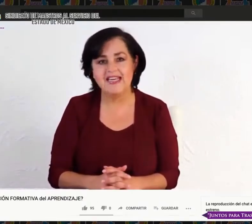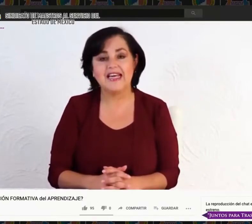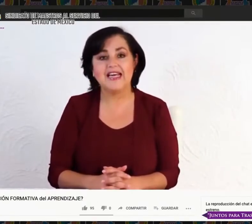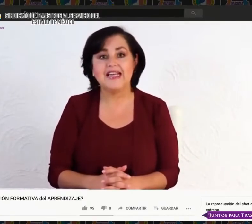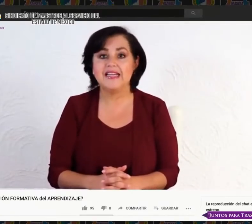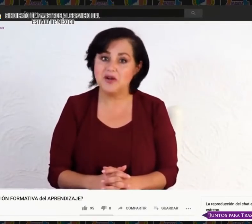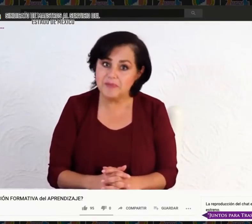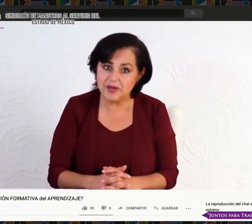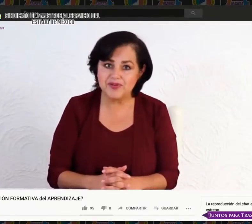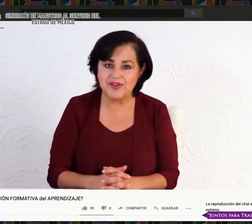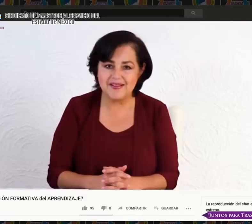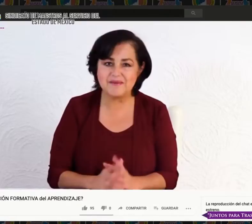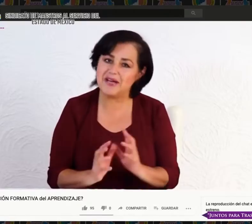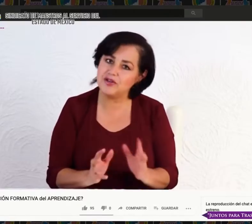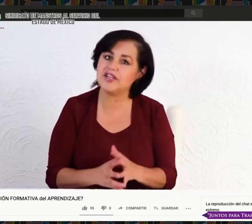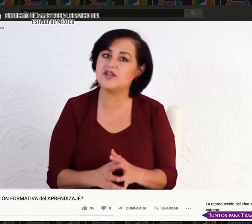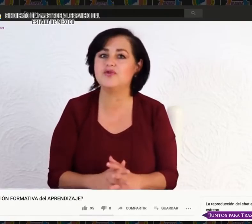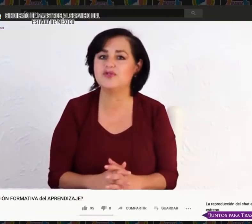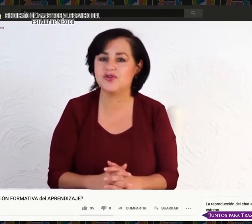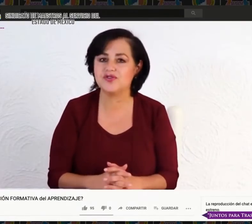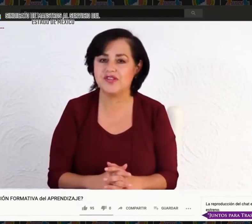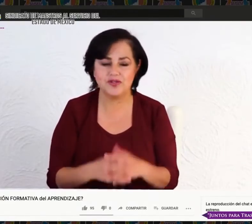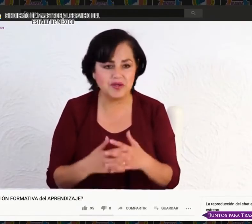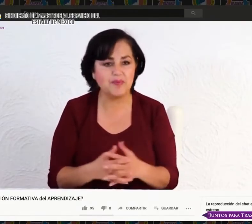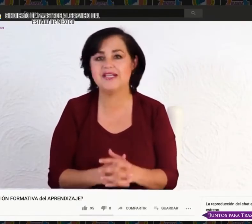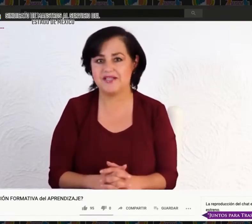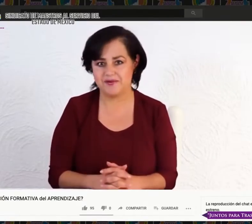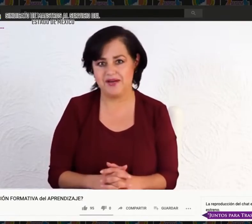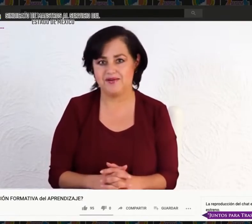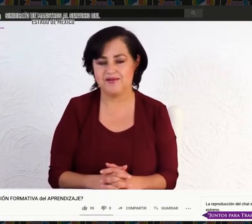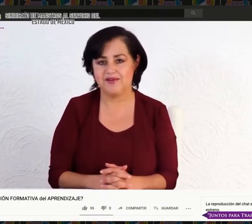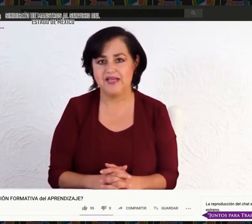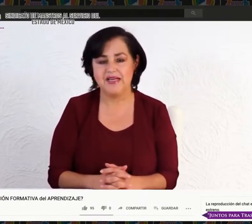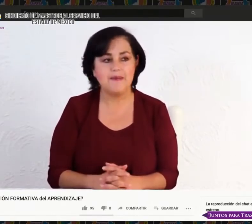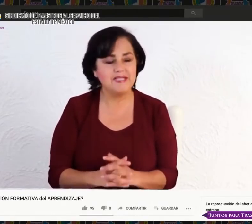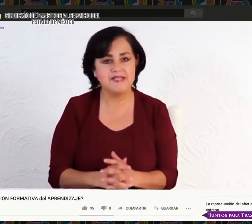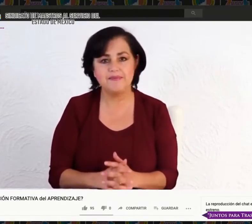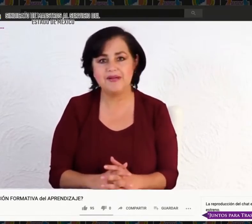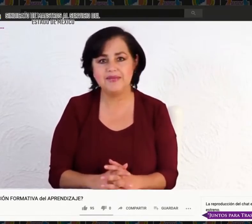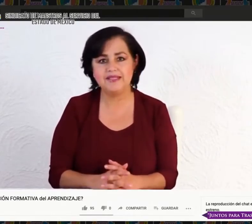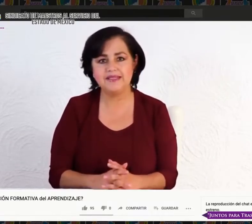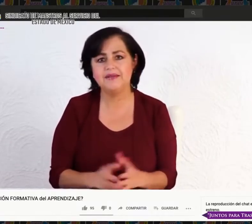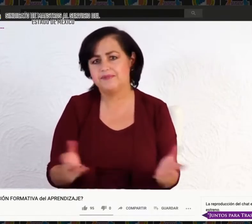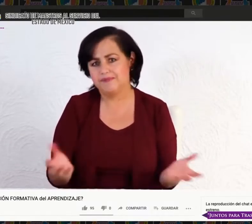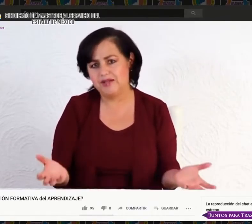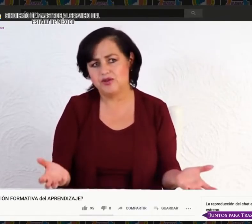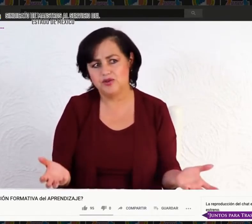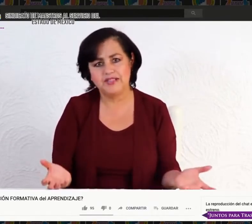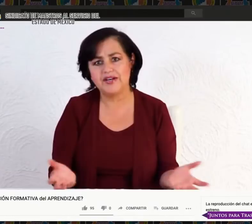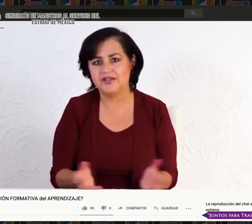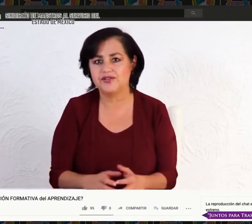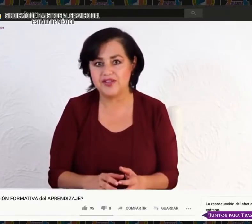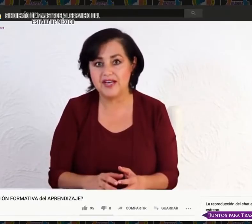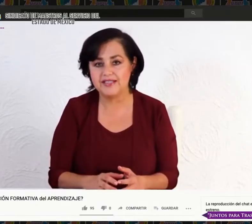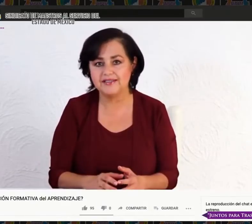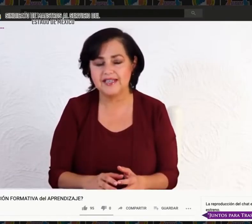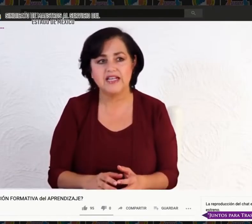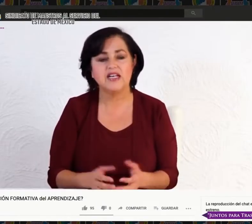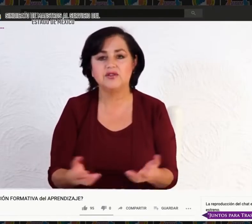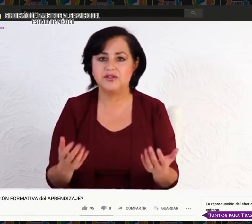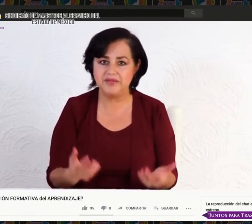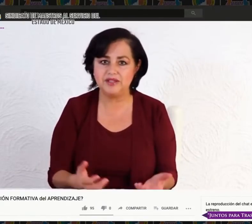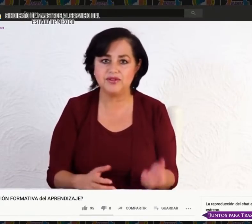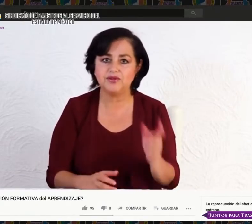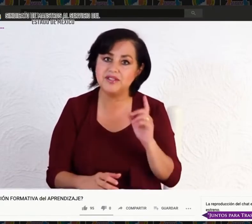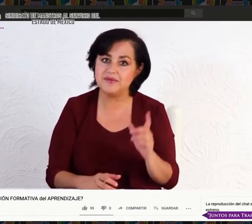el día de hoy. Dejo para ustedes varios recursos de los que pueden echar mano. Principalmente, mi consulta en redes sociales.